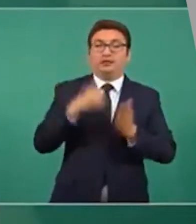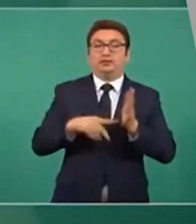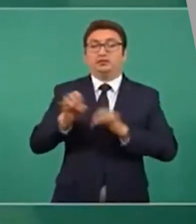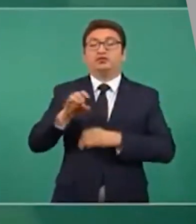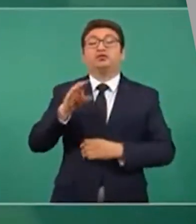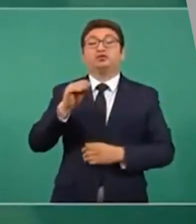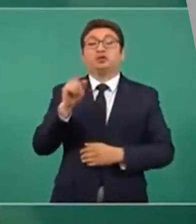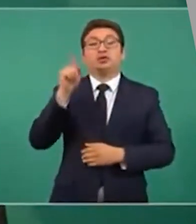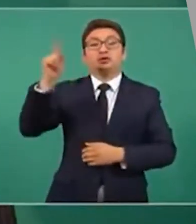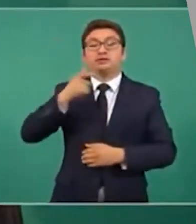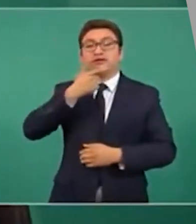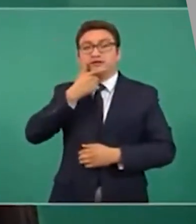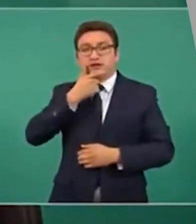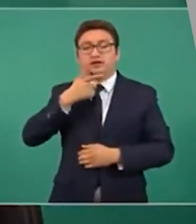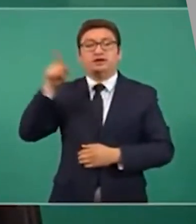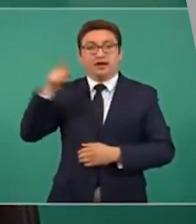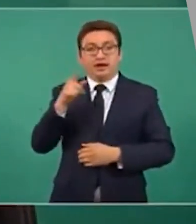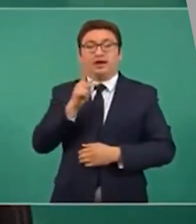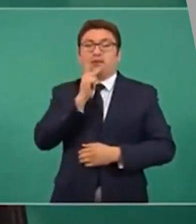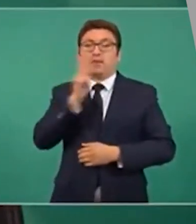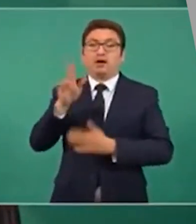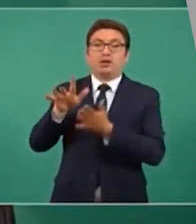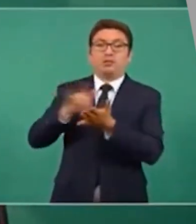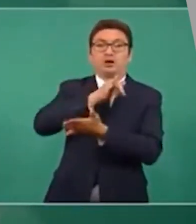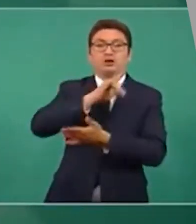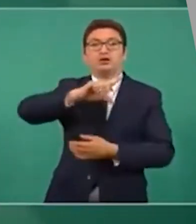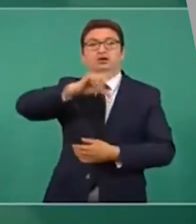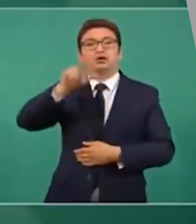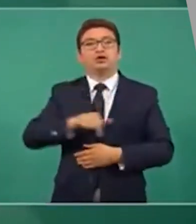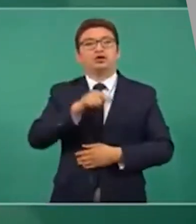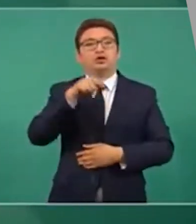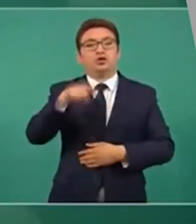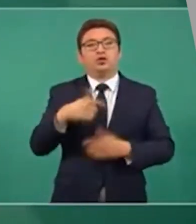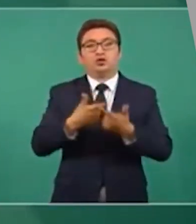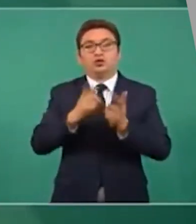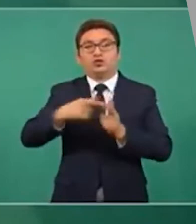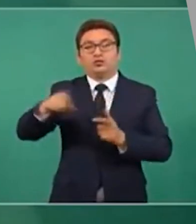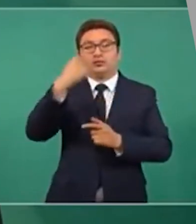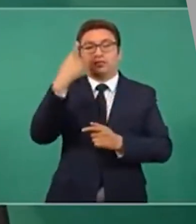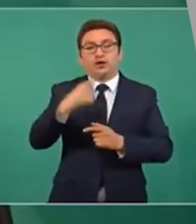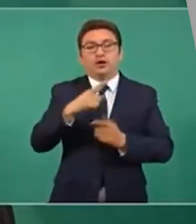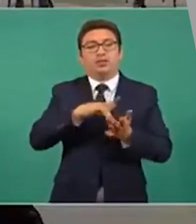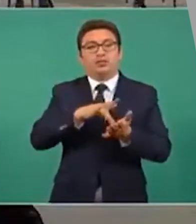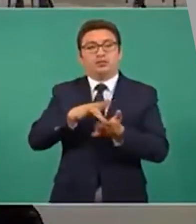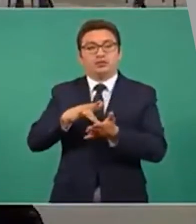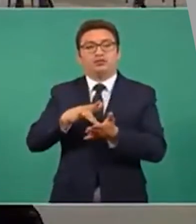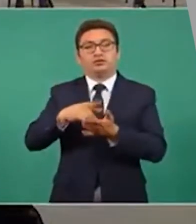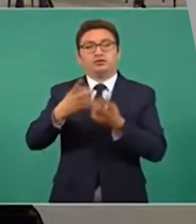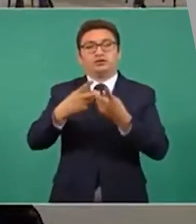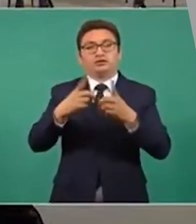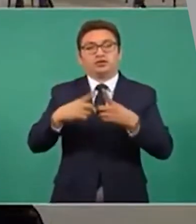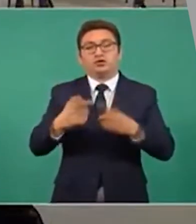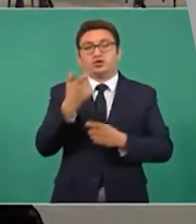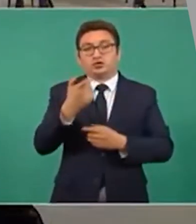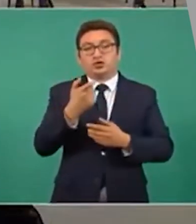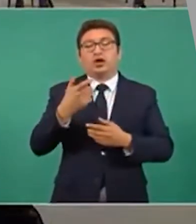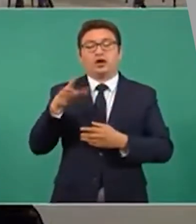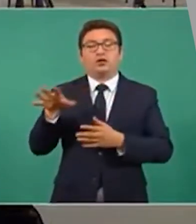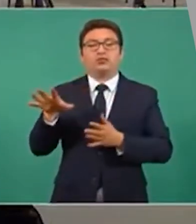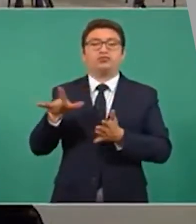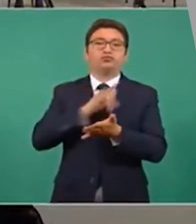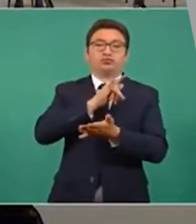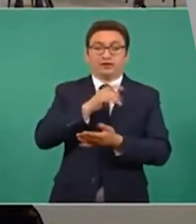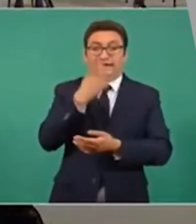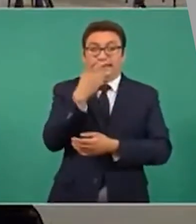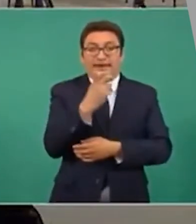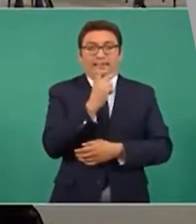Inglaterra y posteriormente fue adoptado por la Organización para la Cooperación y del Desarrollo Económico. Y de